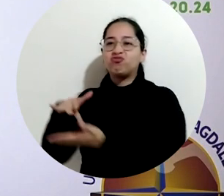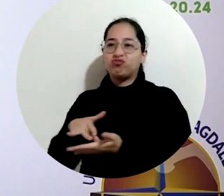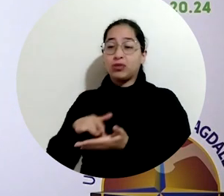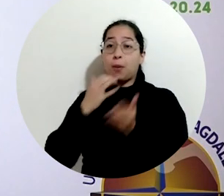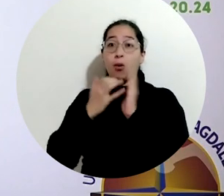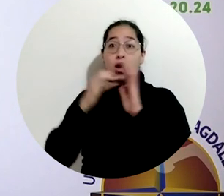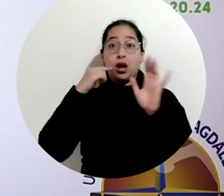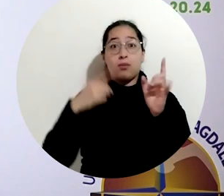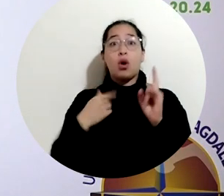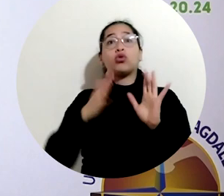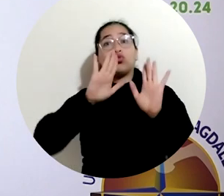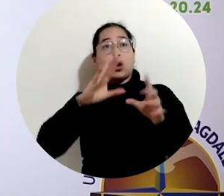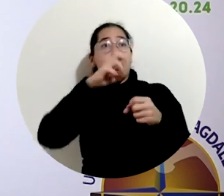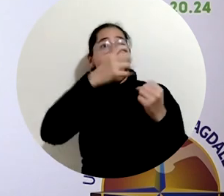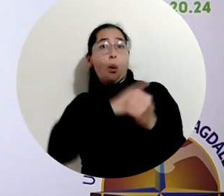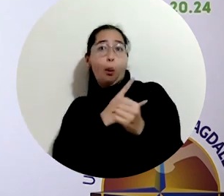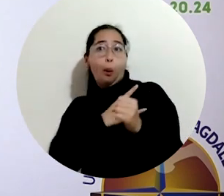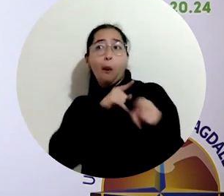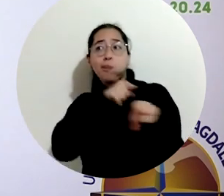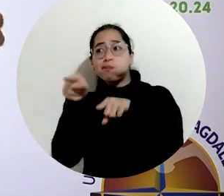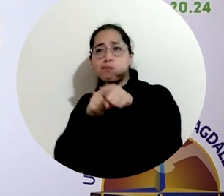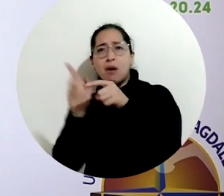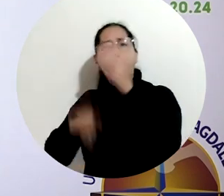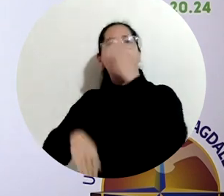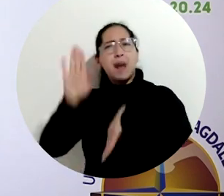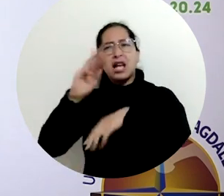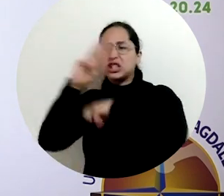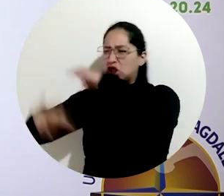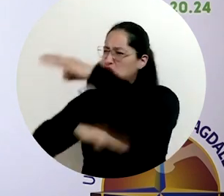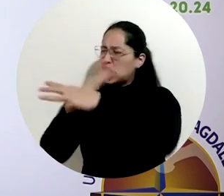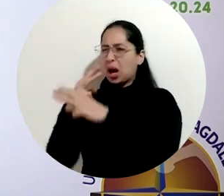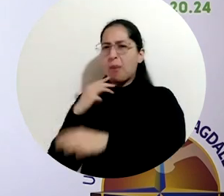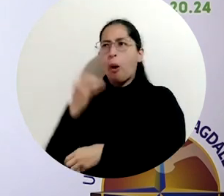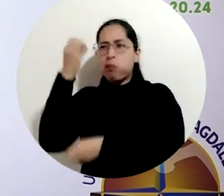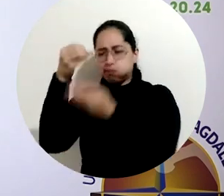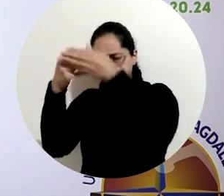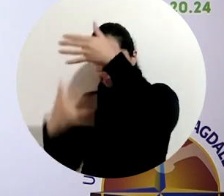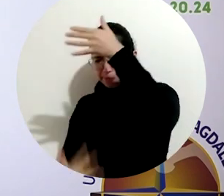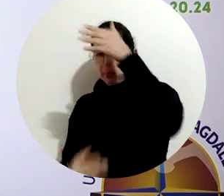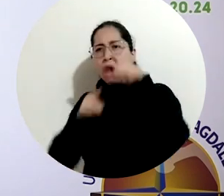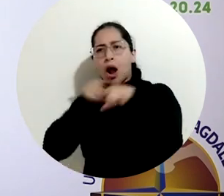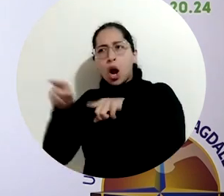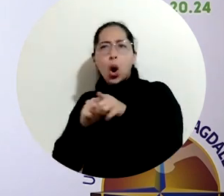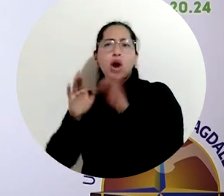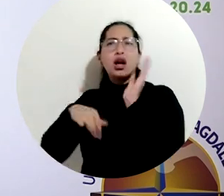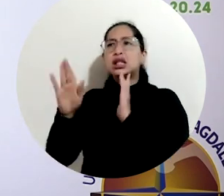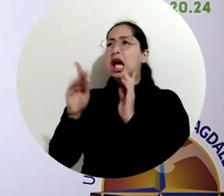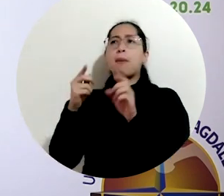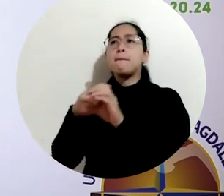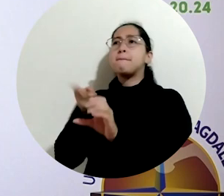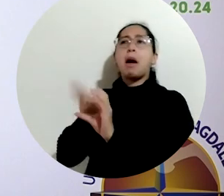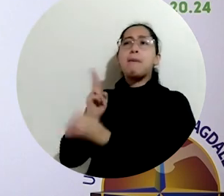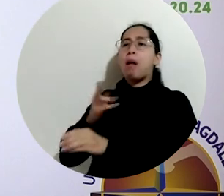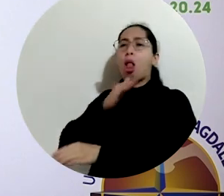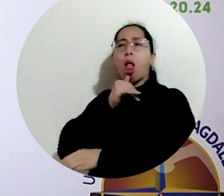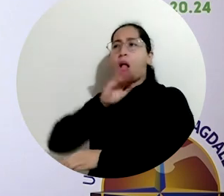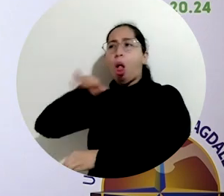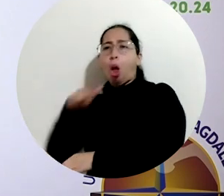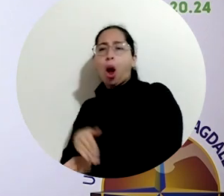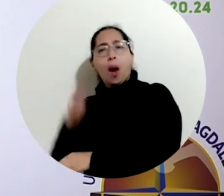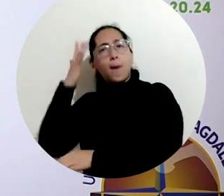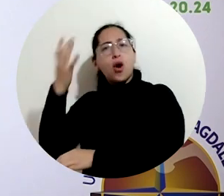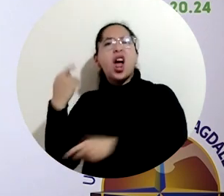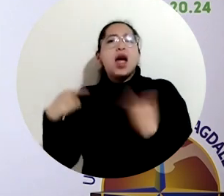ubicadas dentro de las 200 primeras del mundo. Y esto tiene mucho que ver también con un sistema de financiamiento insuficiente, es decir, las universidades colombianas